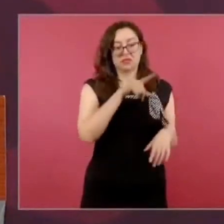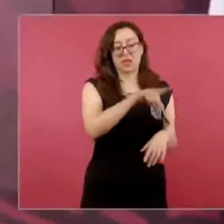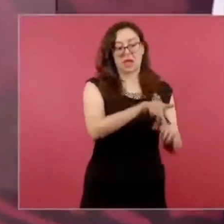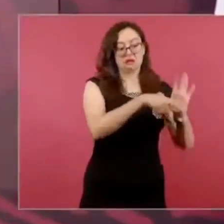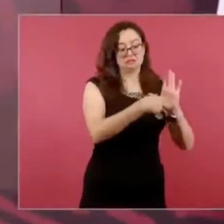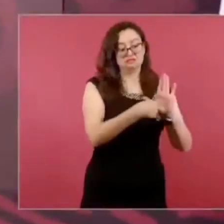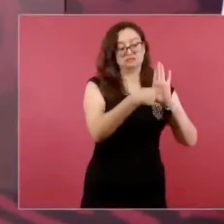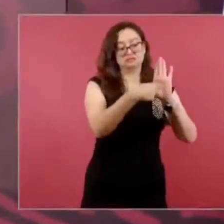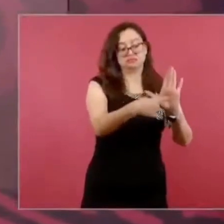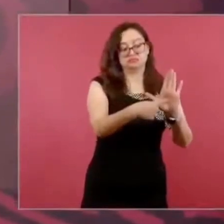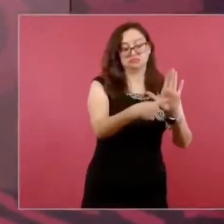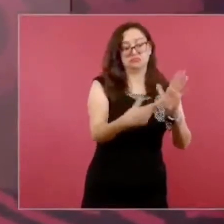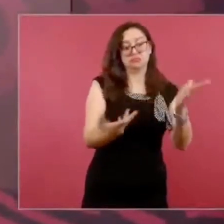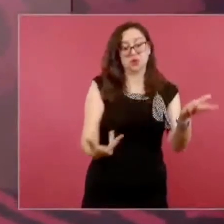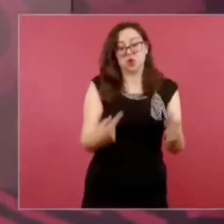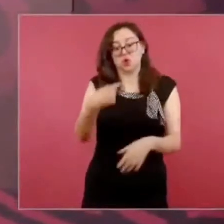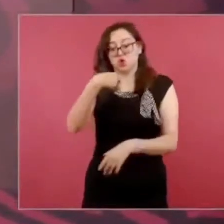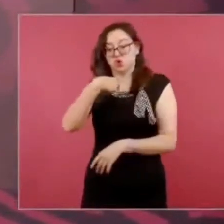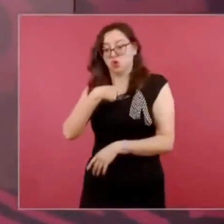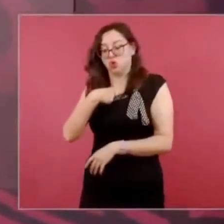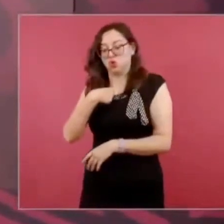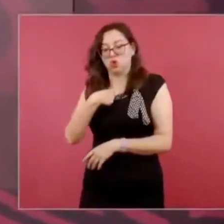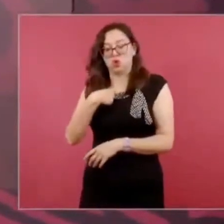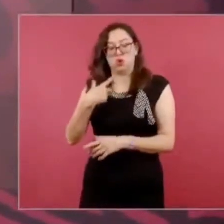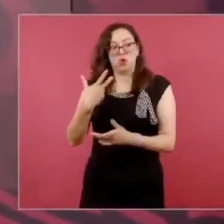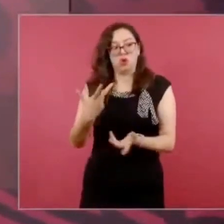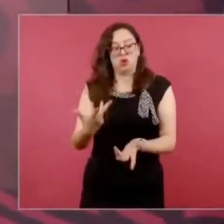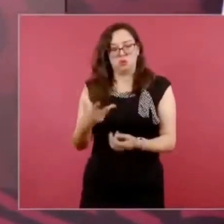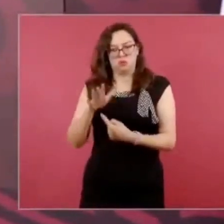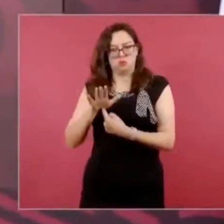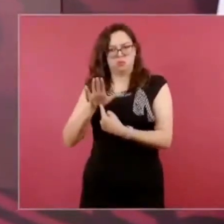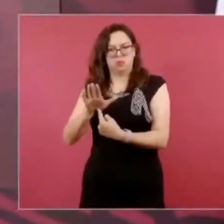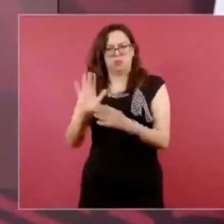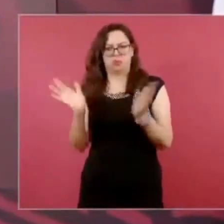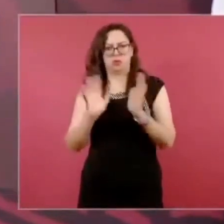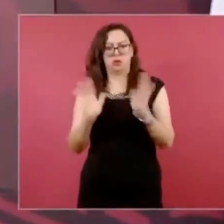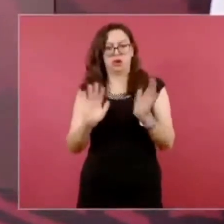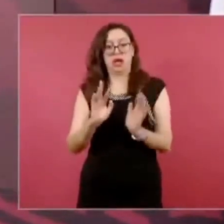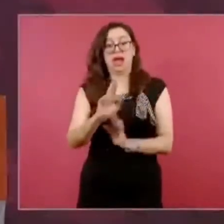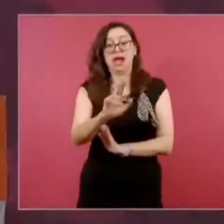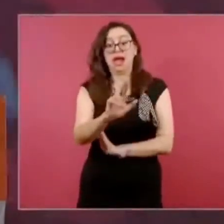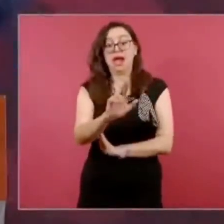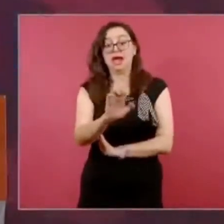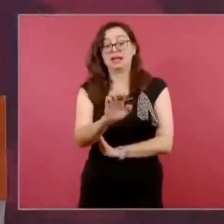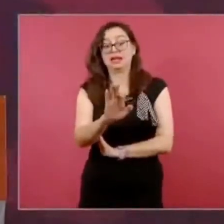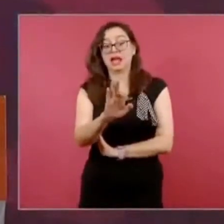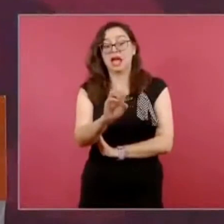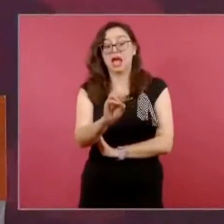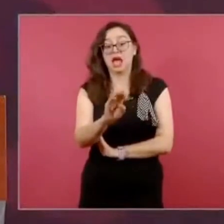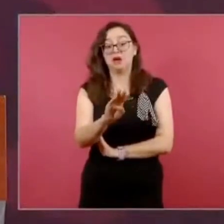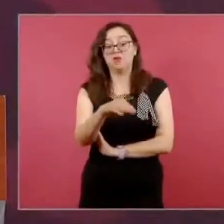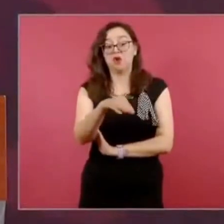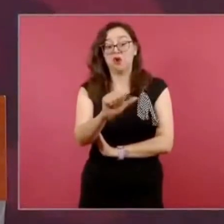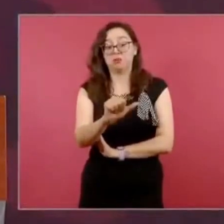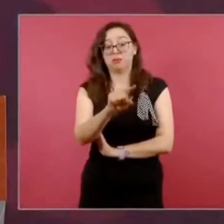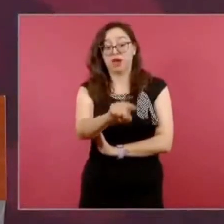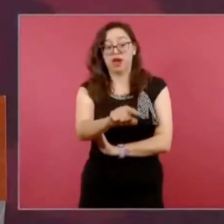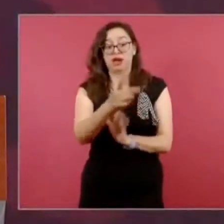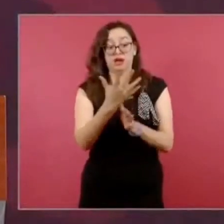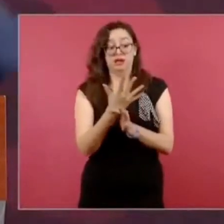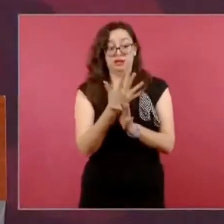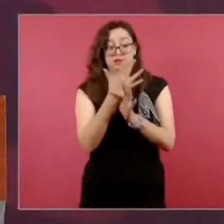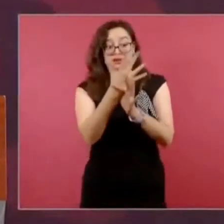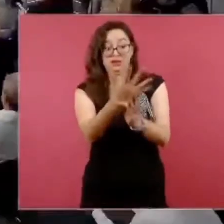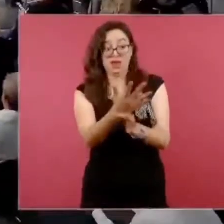ni modo que el Reforma esté a favor de nosotros, para que vean nada más las